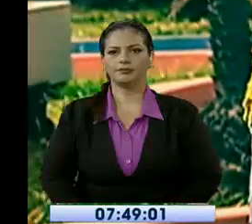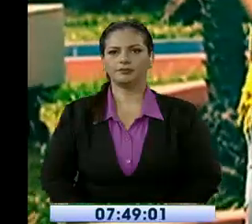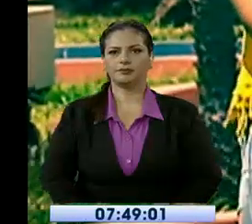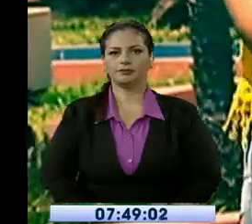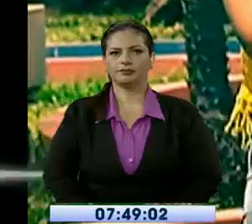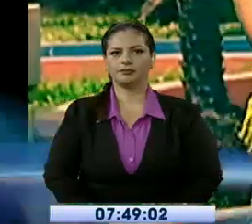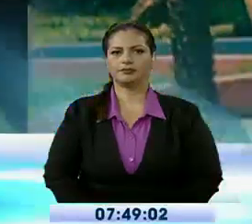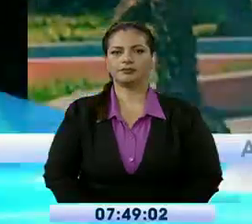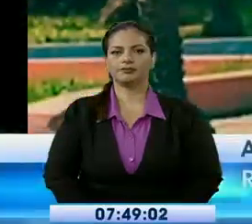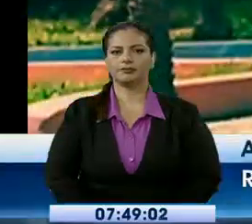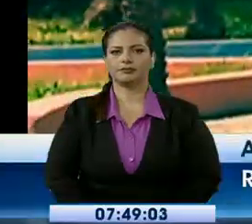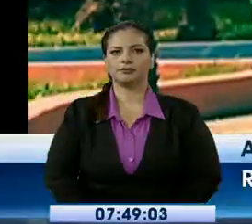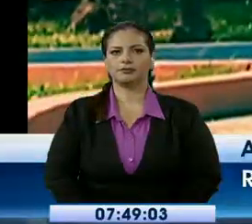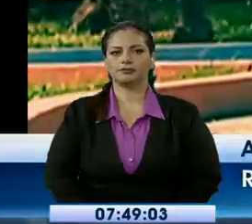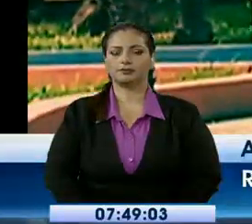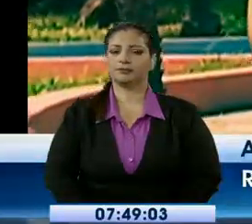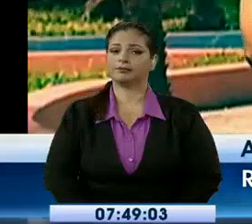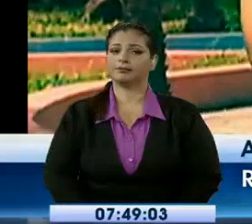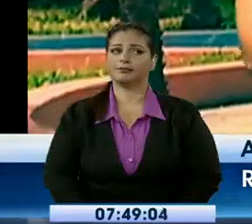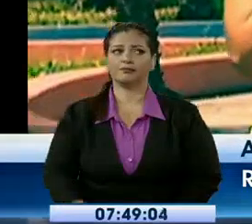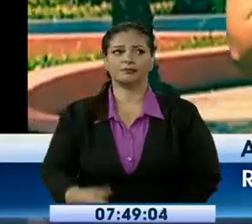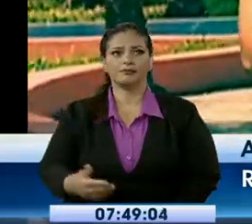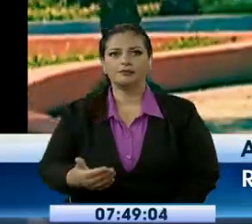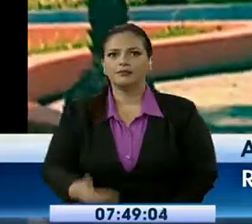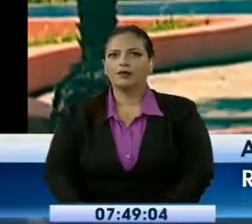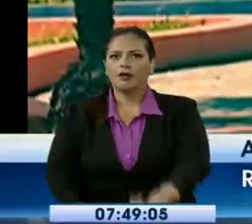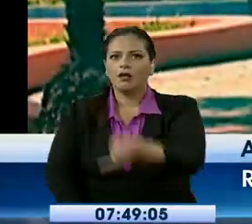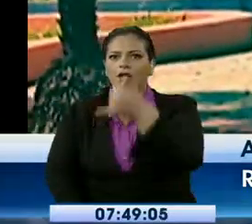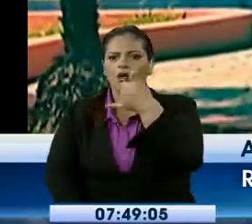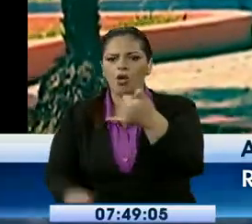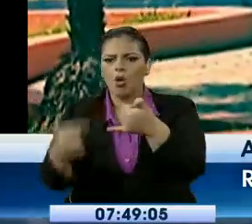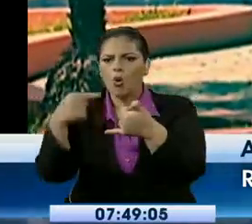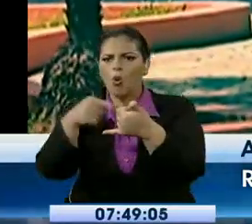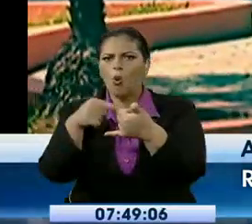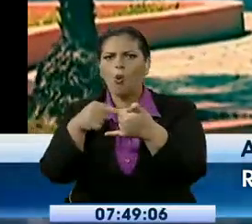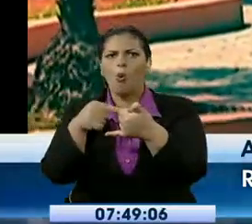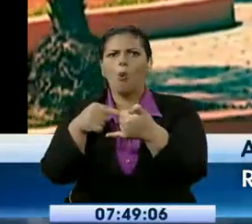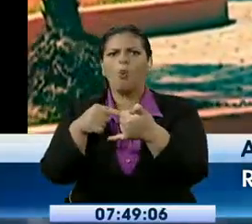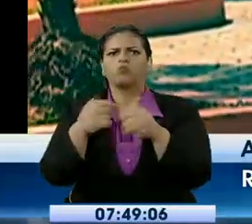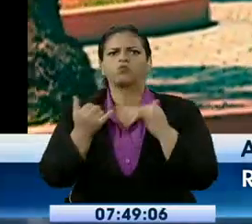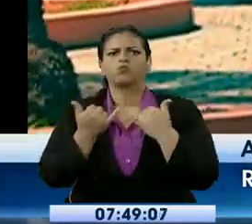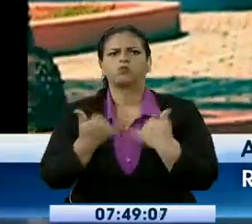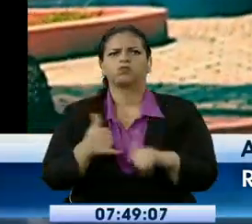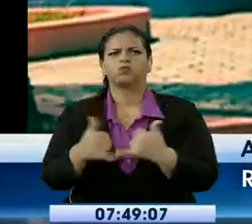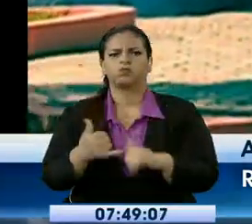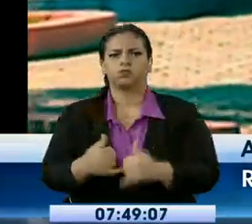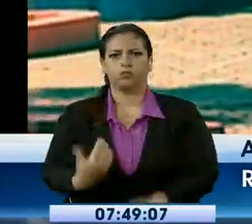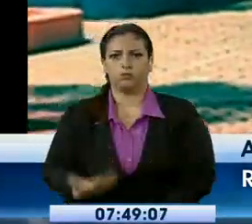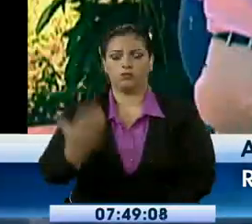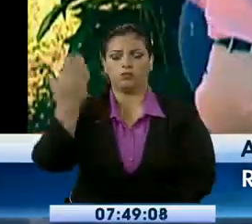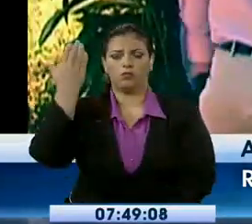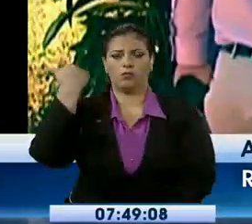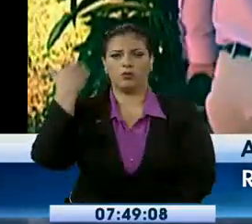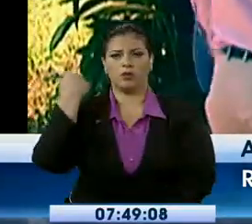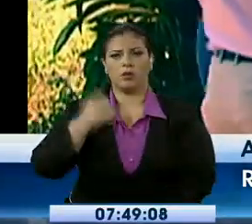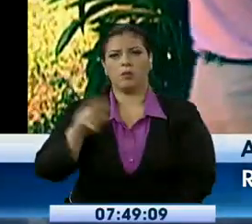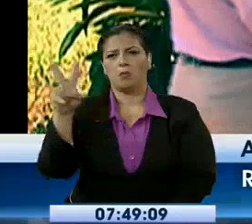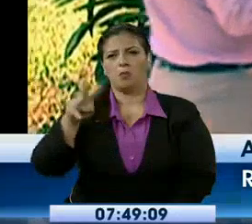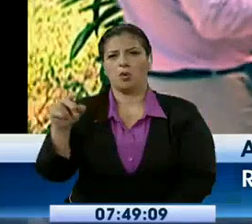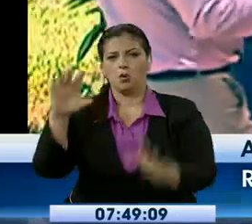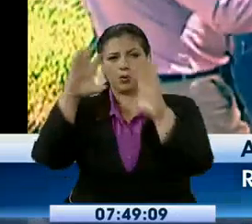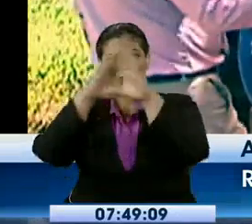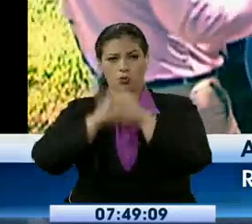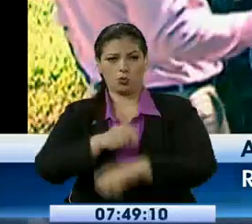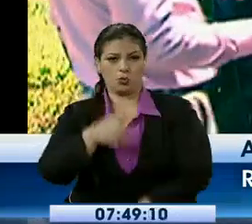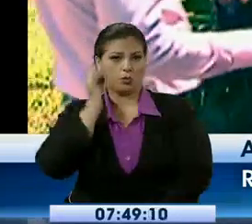Se había dejado llevar por una criatura electrónica, cerca del Parque Samanis, el viernes por la noche. Aquello le